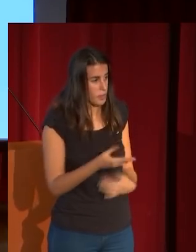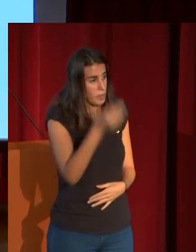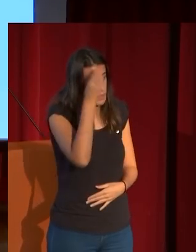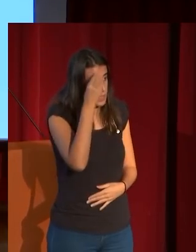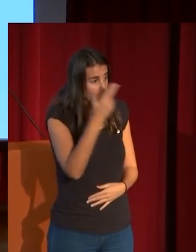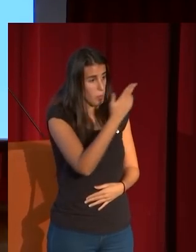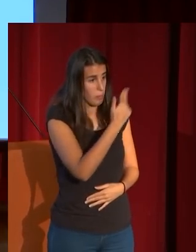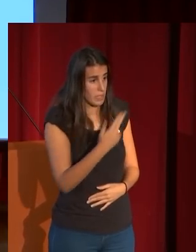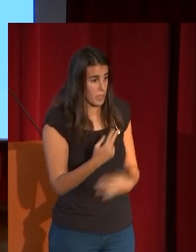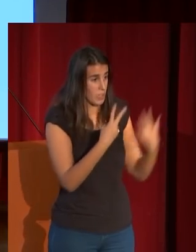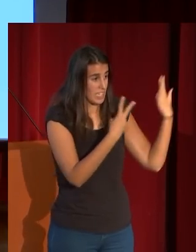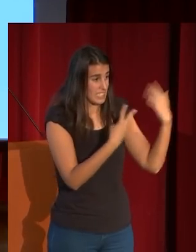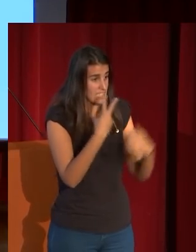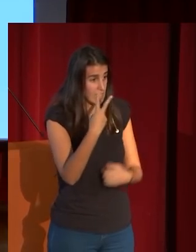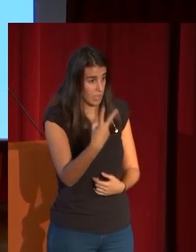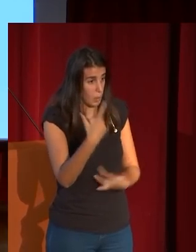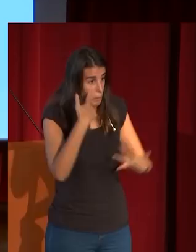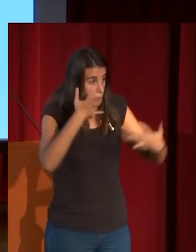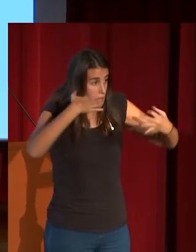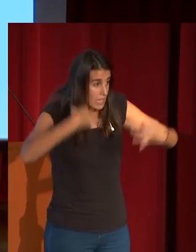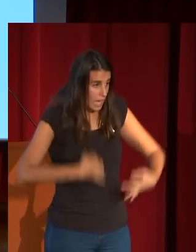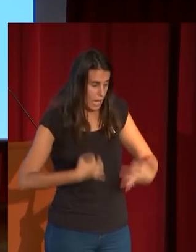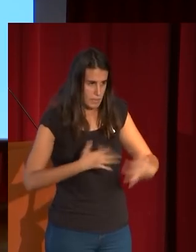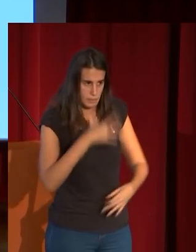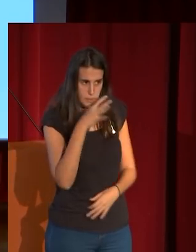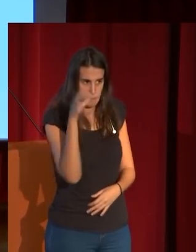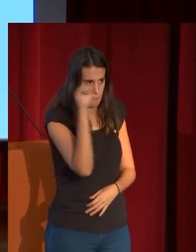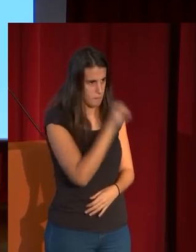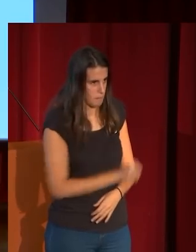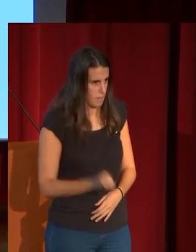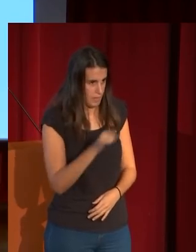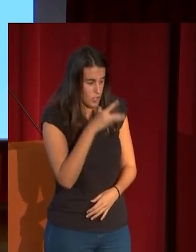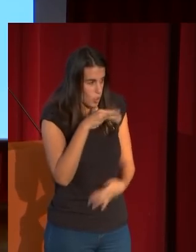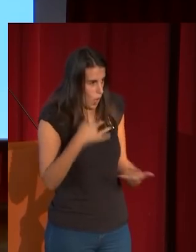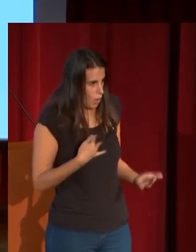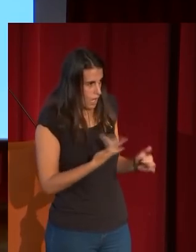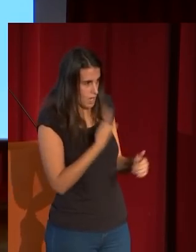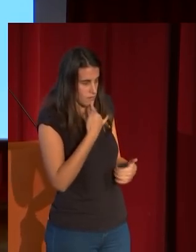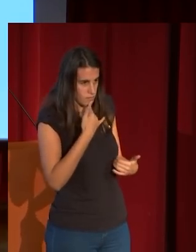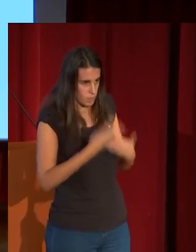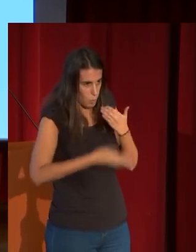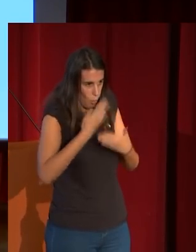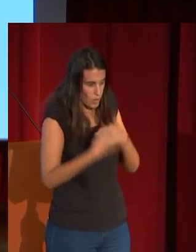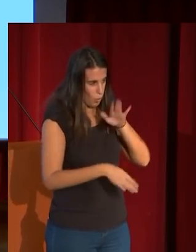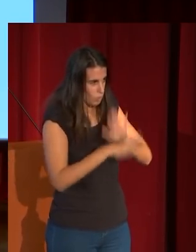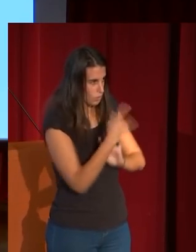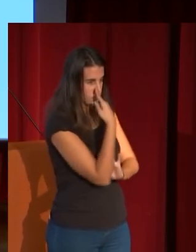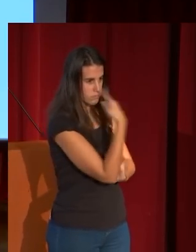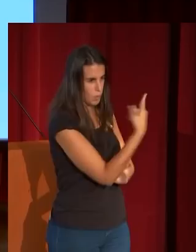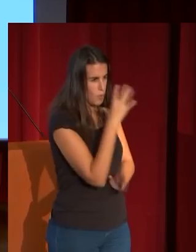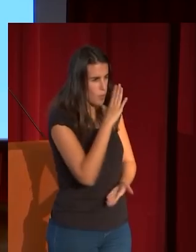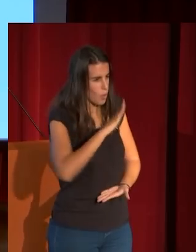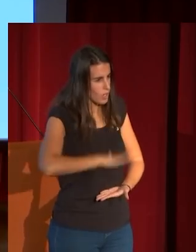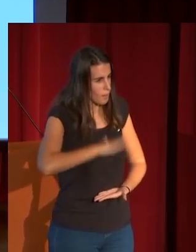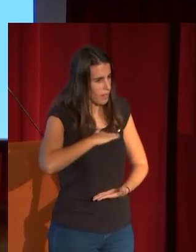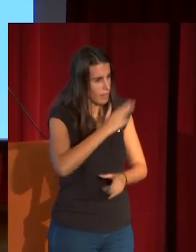1872 pero realmente fascina a cualquier artista de hoy esa capacidad de hacer